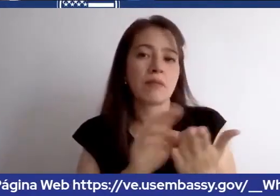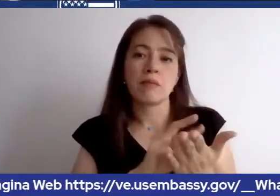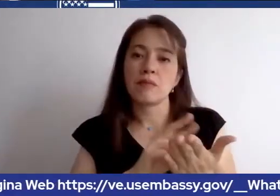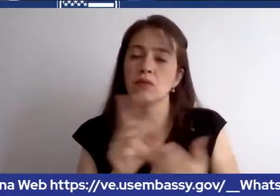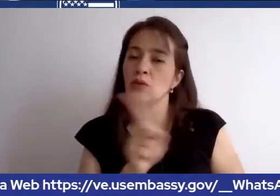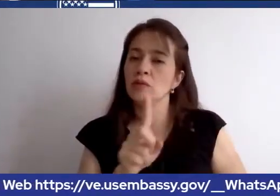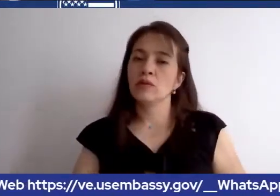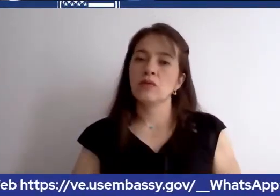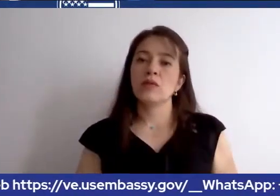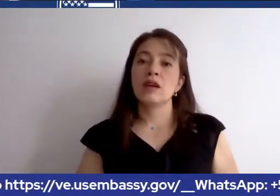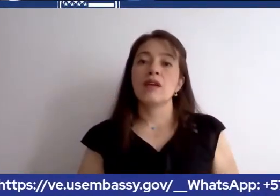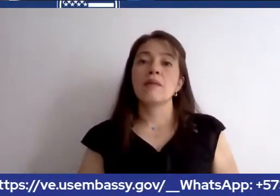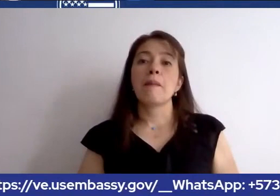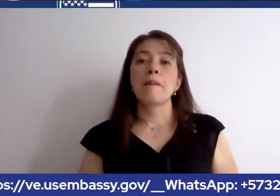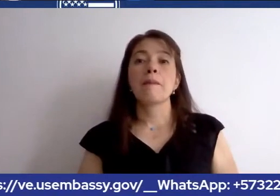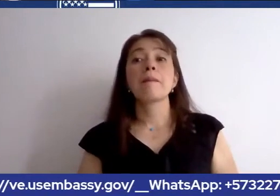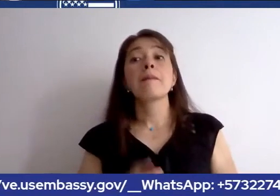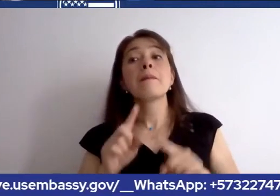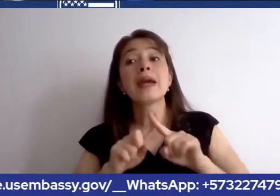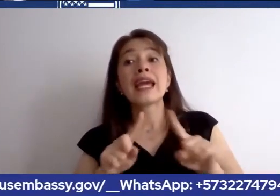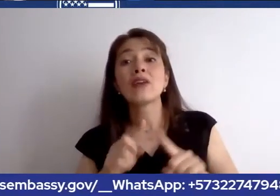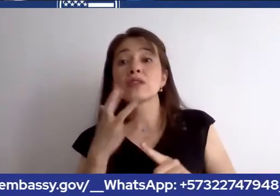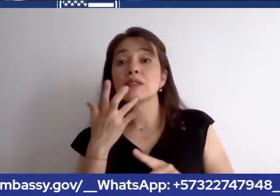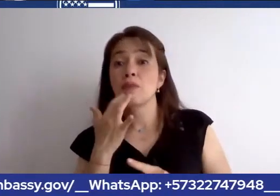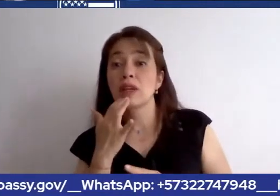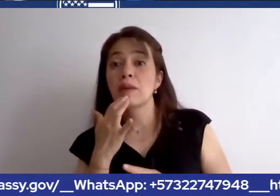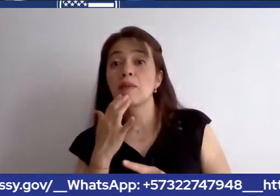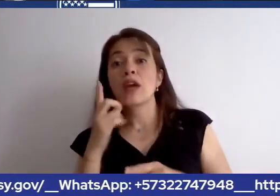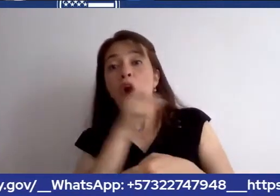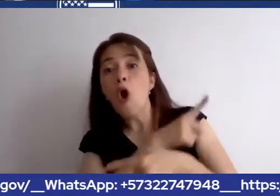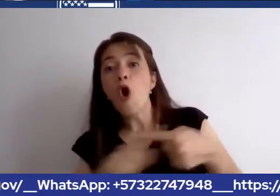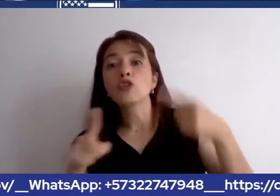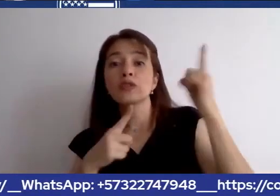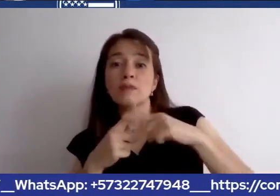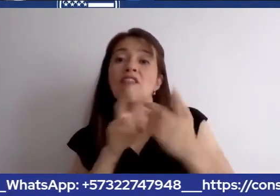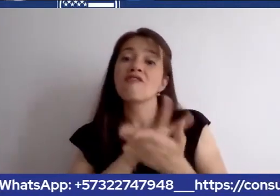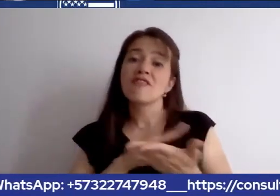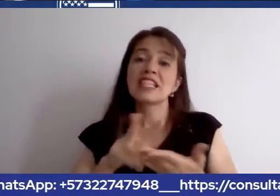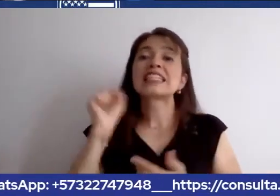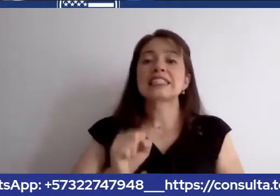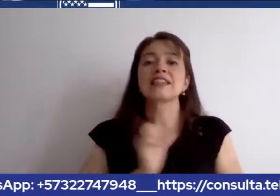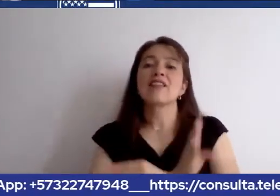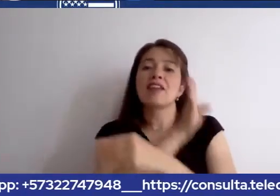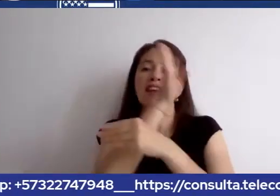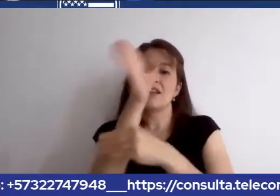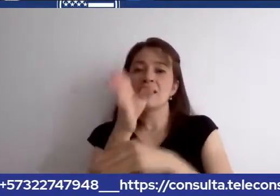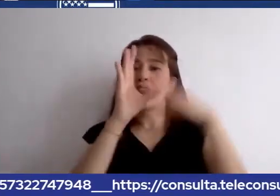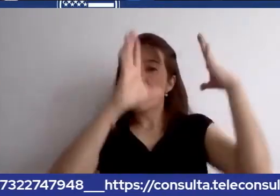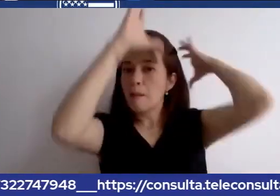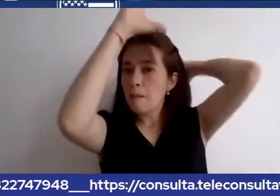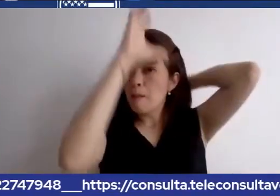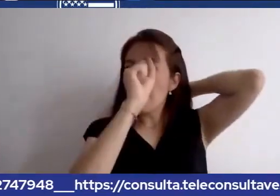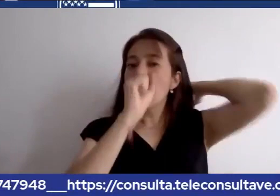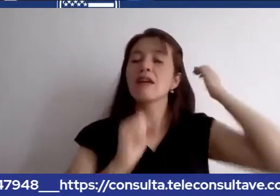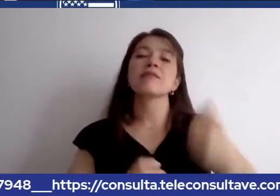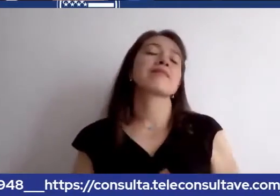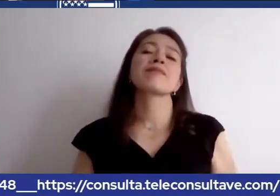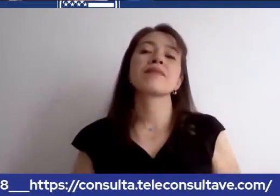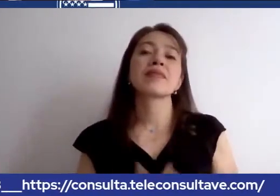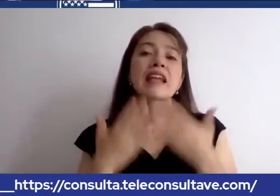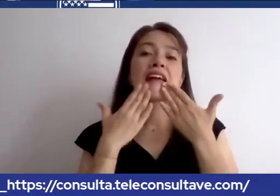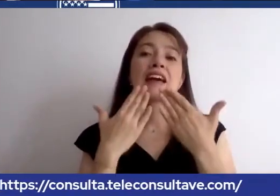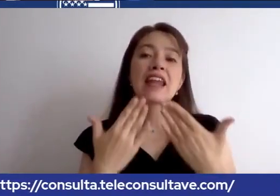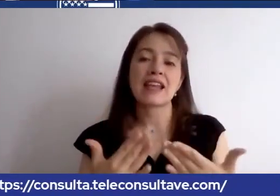todos otros casos tiene que presentarse en la embajada gracias juan y para